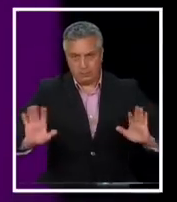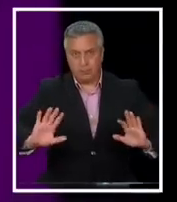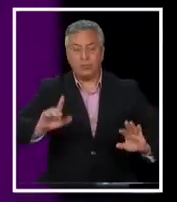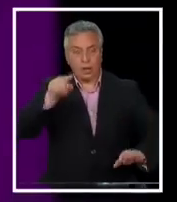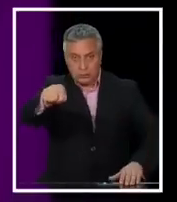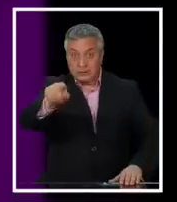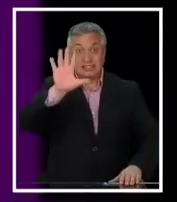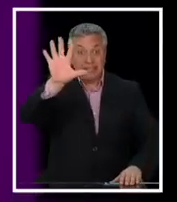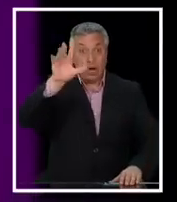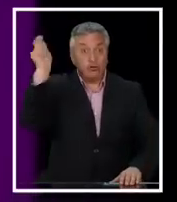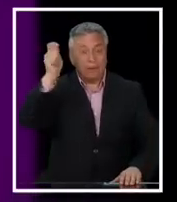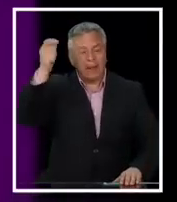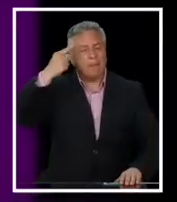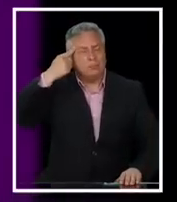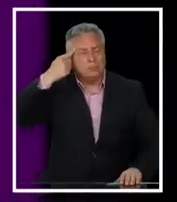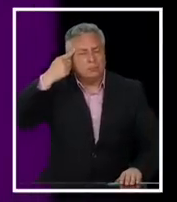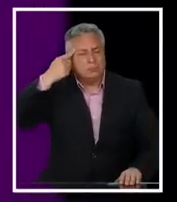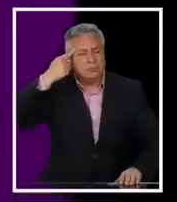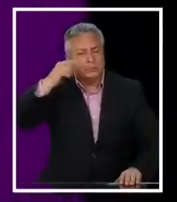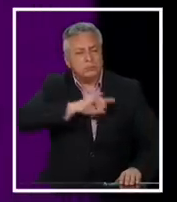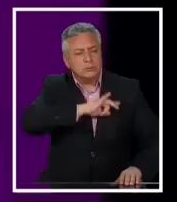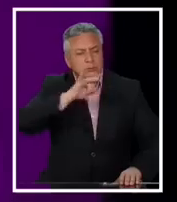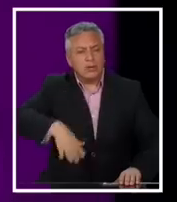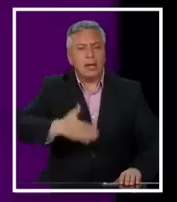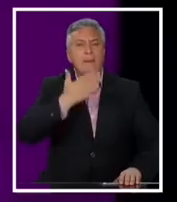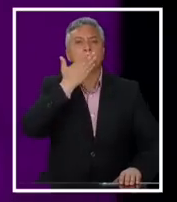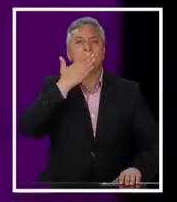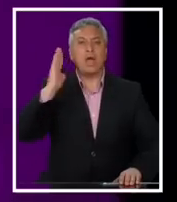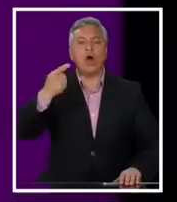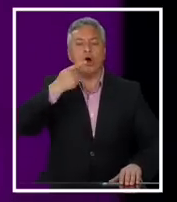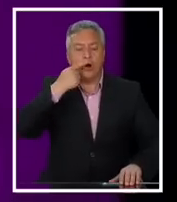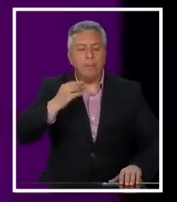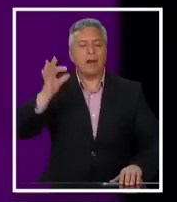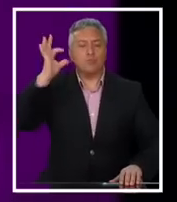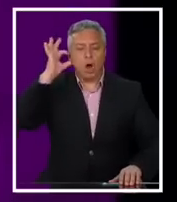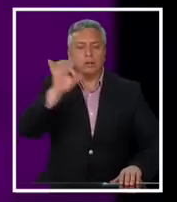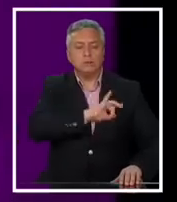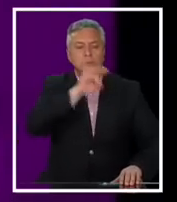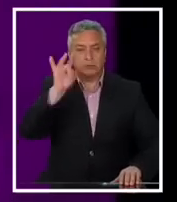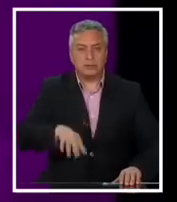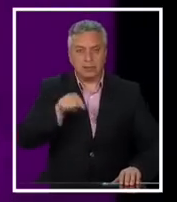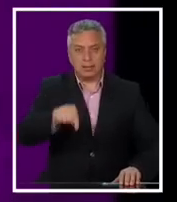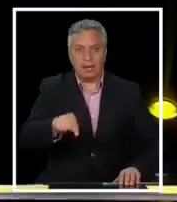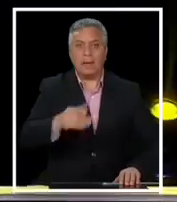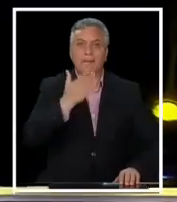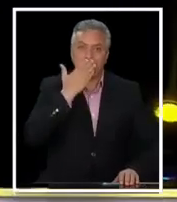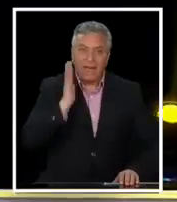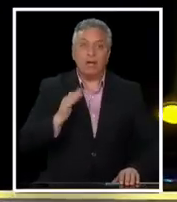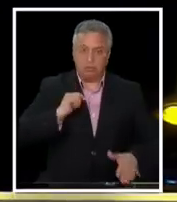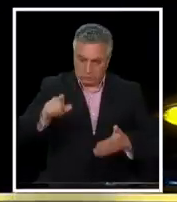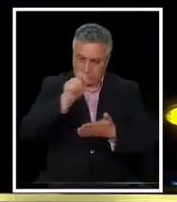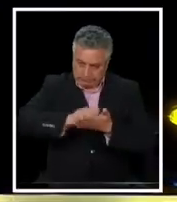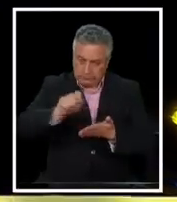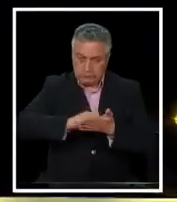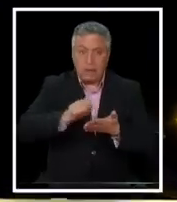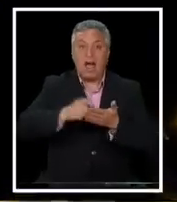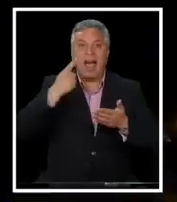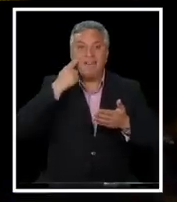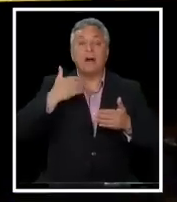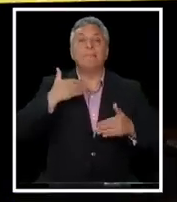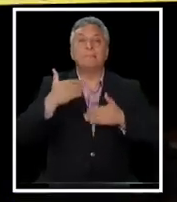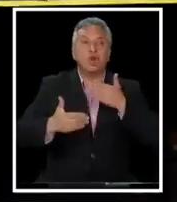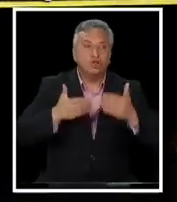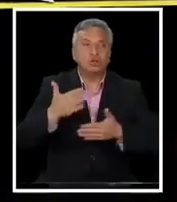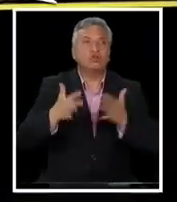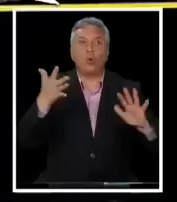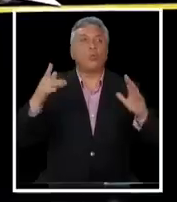pensar en el país, en lo que es mejor para hombres y mujeres en nuestra patria y escribir, ponernos de acuerdo, por cierto, en el proceso que tiene